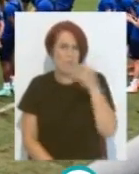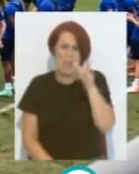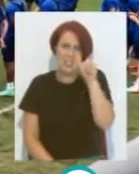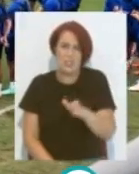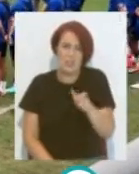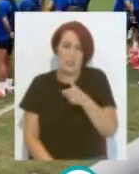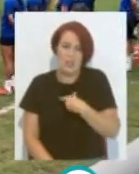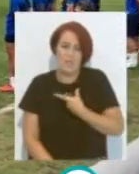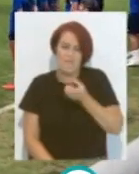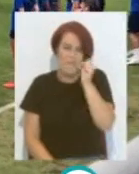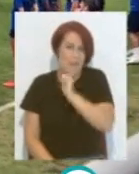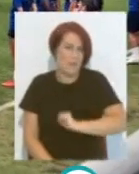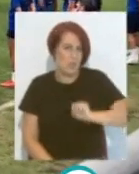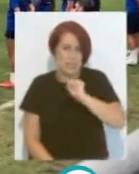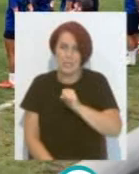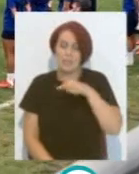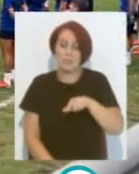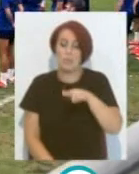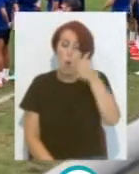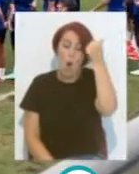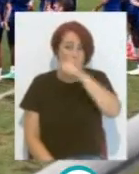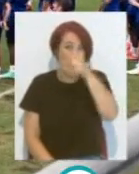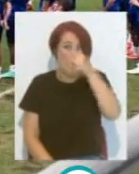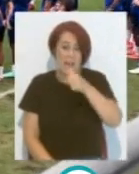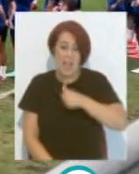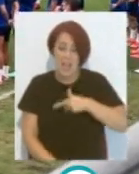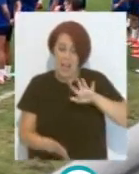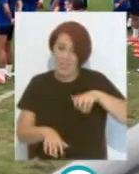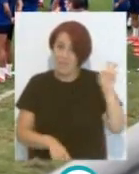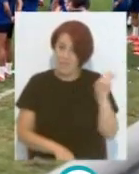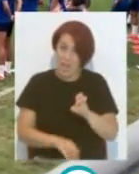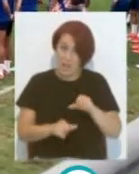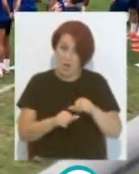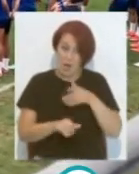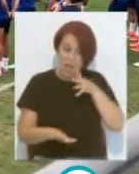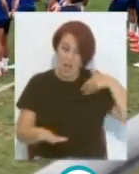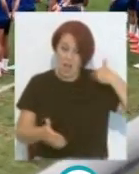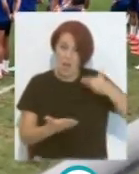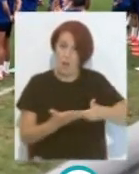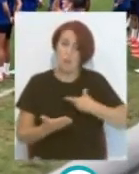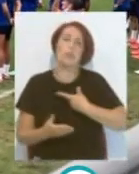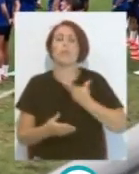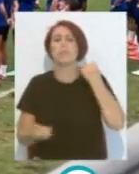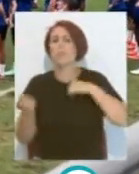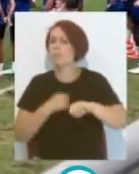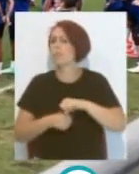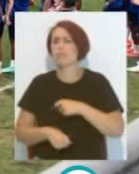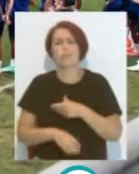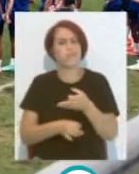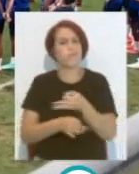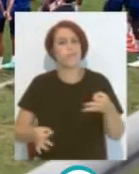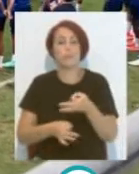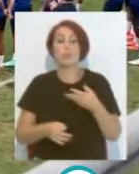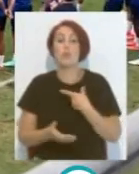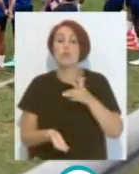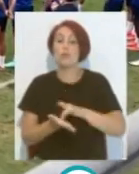Sensacional Un hombre Que desde que llegó Al Cádiz Se ha comportado De una manera Excelente Tuvo